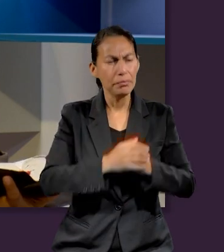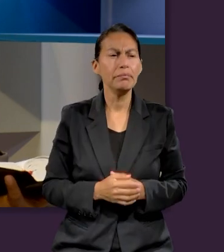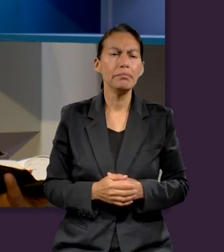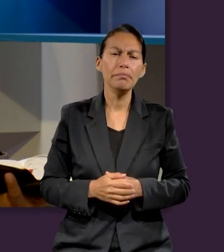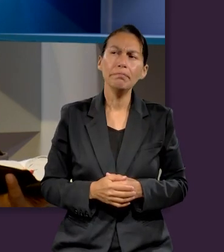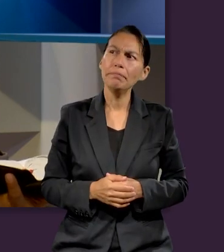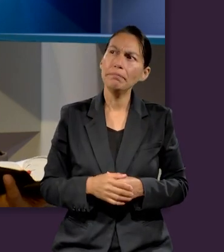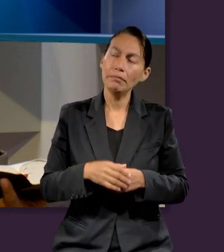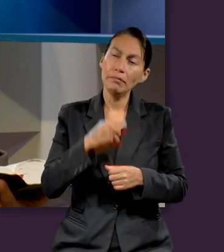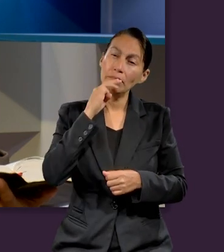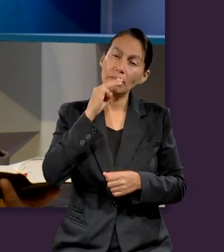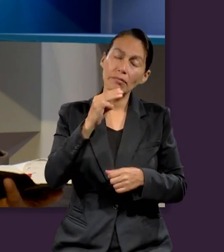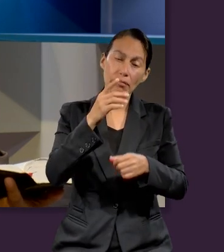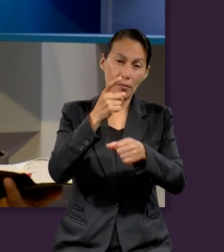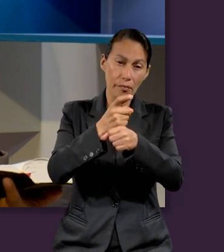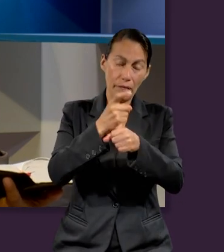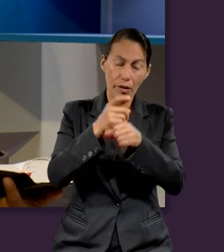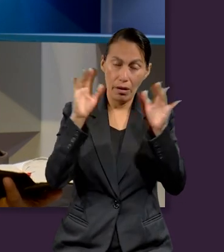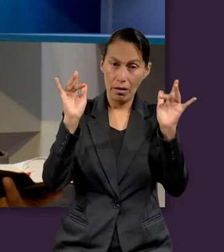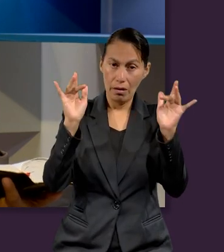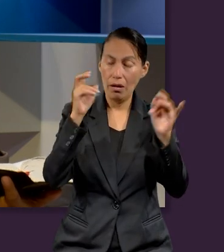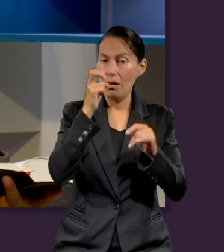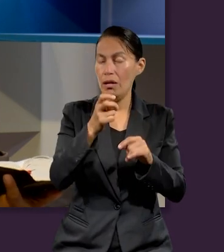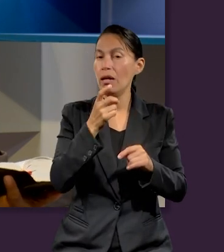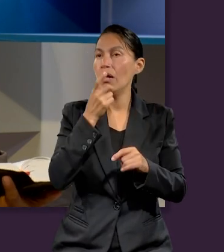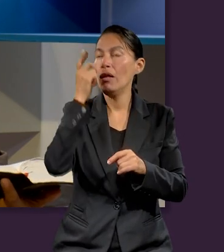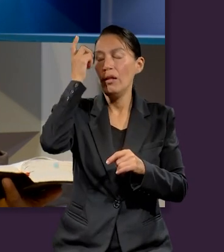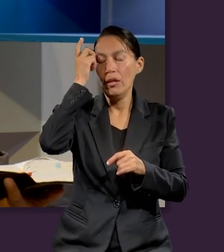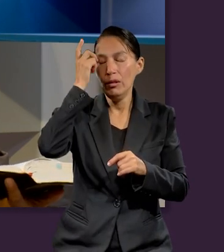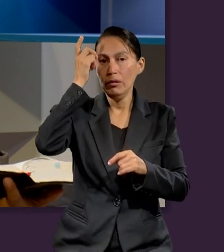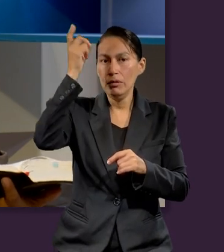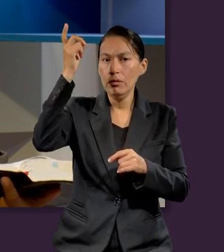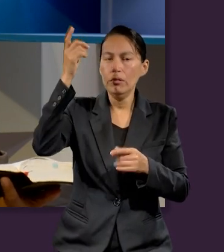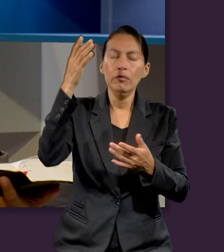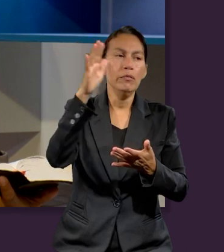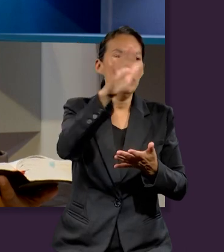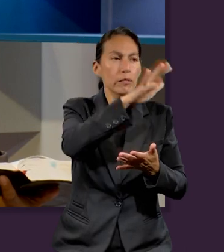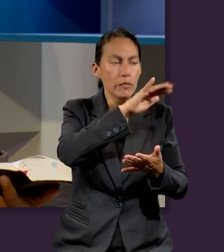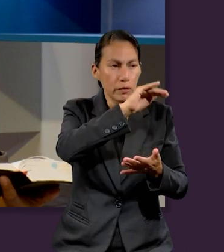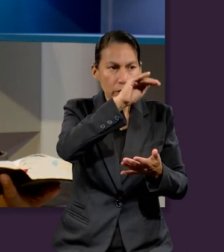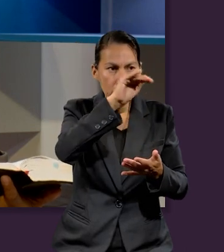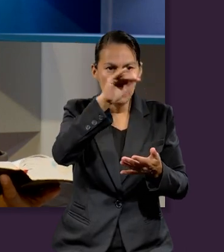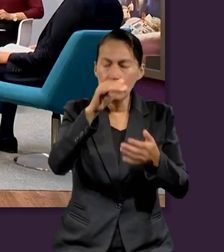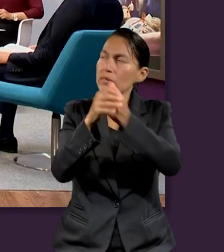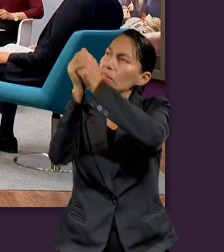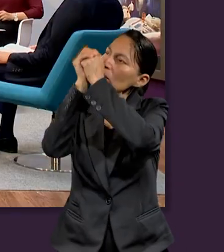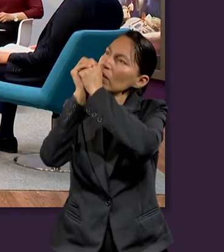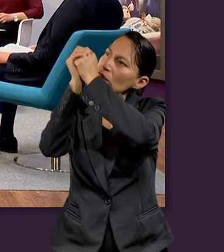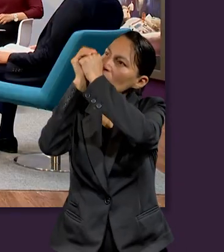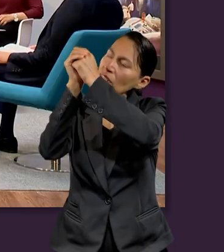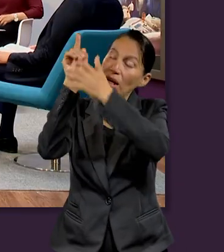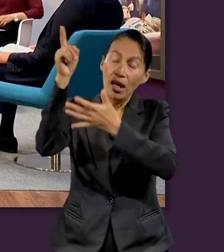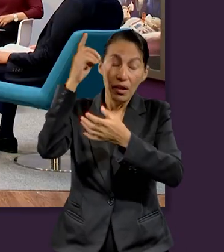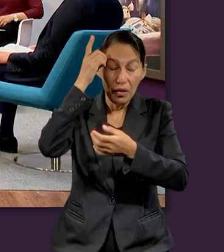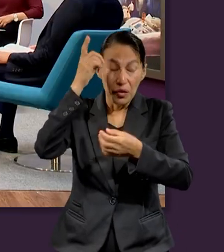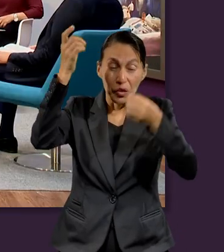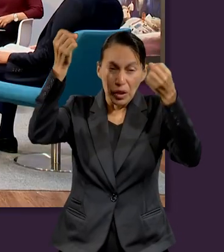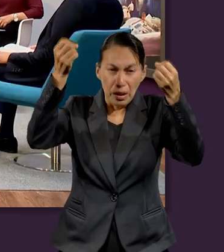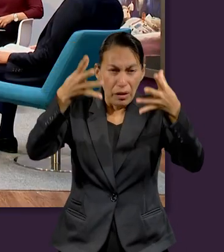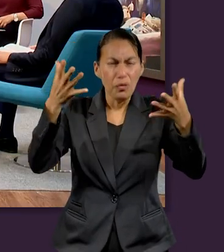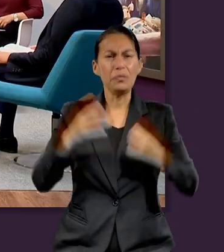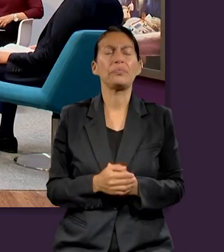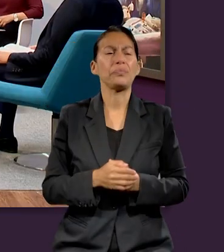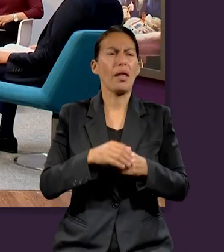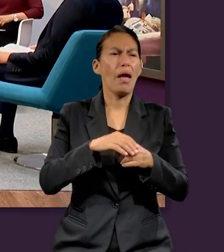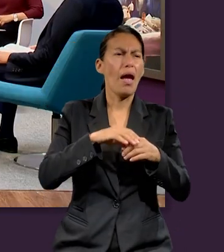Octavio. Que ese es el mensaje del primer ángel. Y el mensaje del primer ángel hace el llamado para adorar a Dios. ¿Por qué?